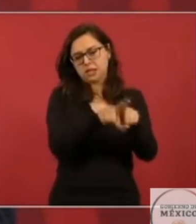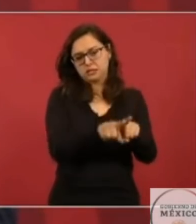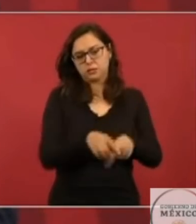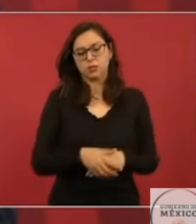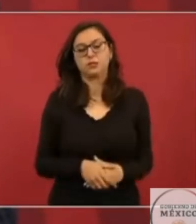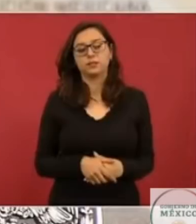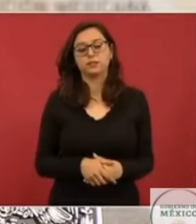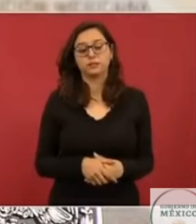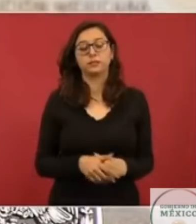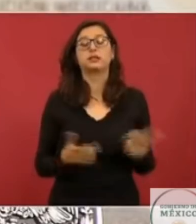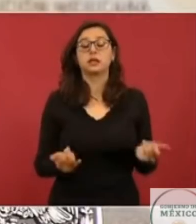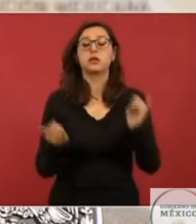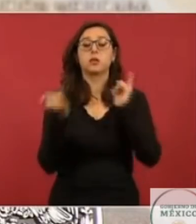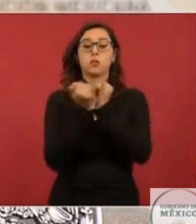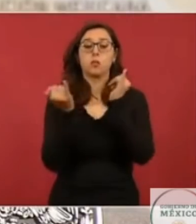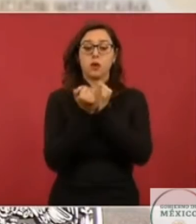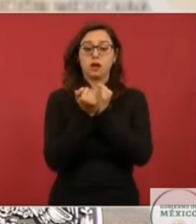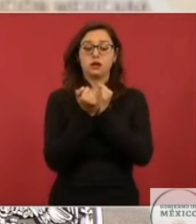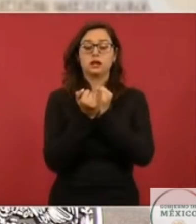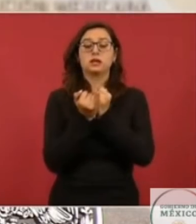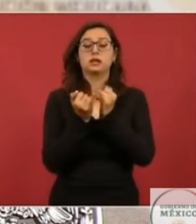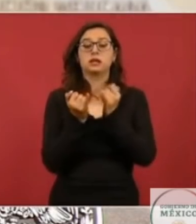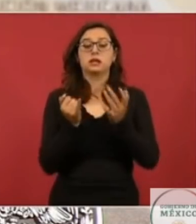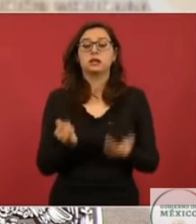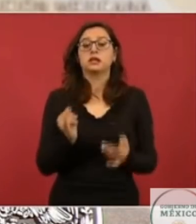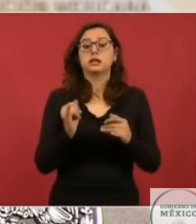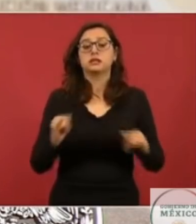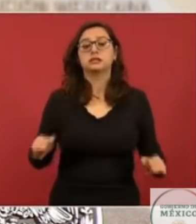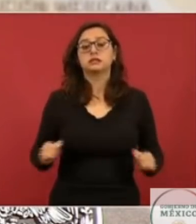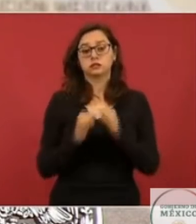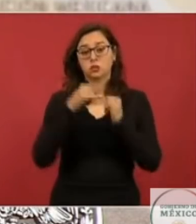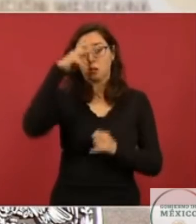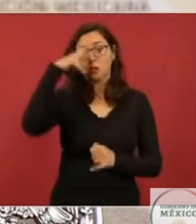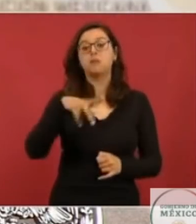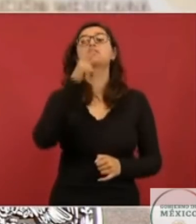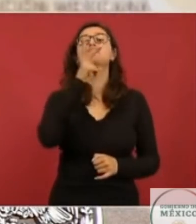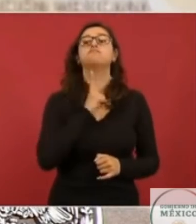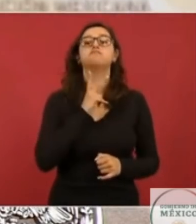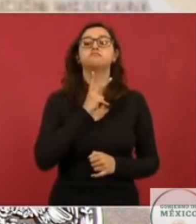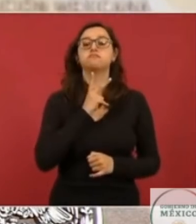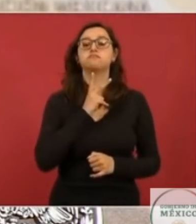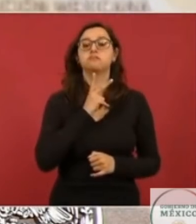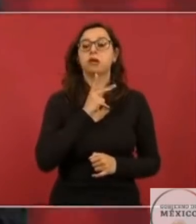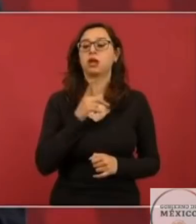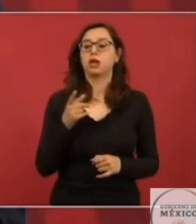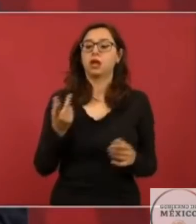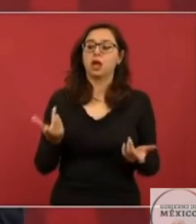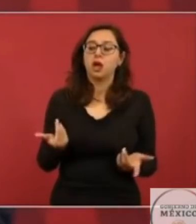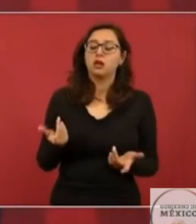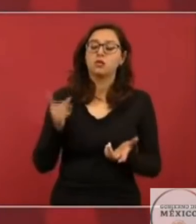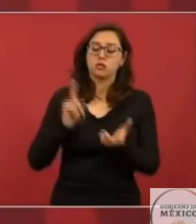formando con el Instituto Mexicano del Petróleo a nuevos